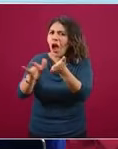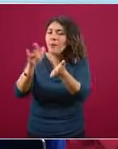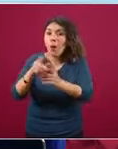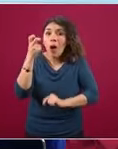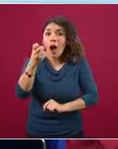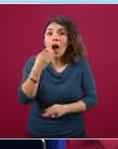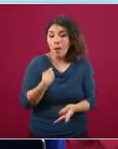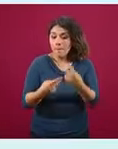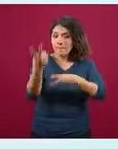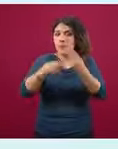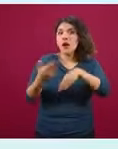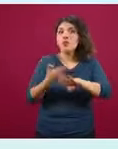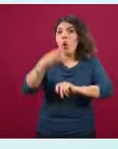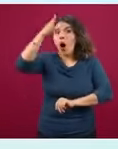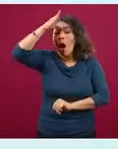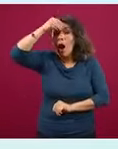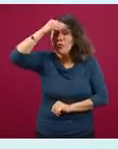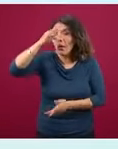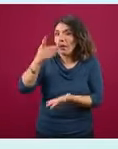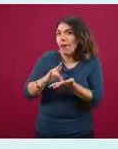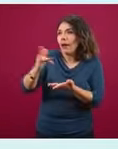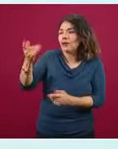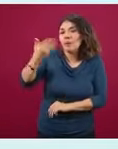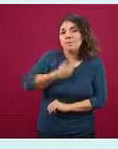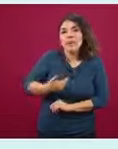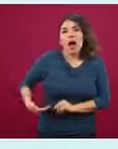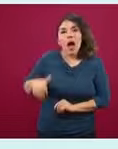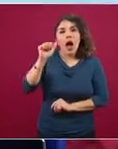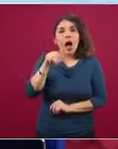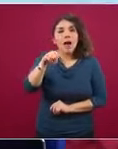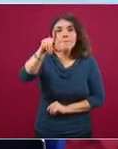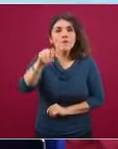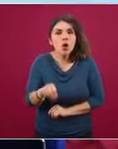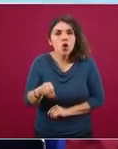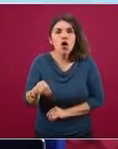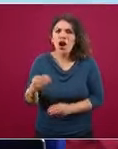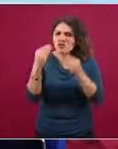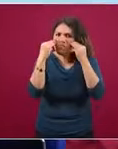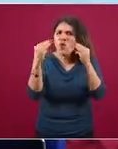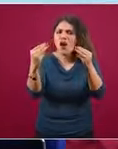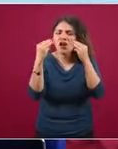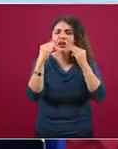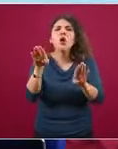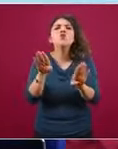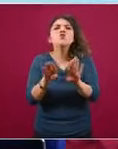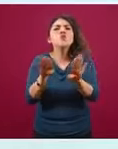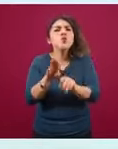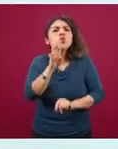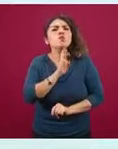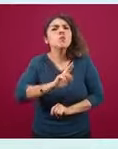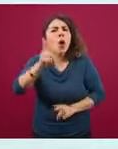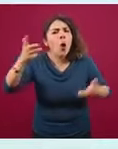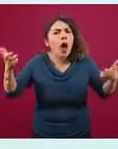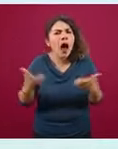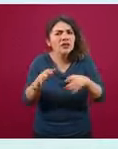Es un aprendizaje que tenemos del presidente Andrés Manuel López Obrador, que nos ha mostrado que no hay mejor forma